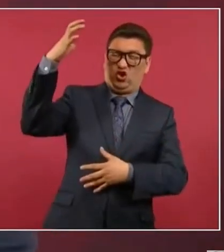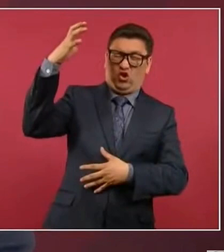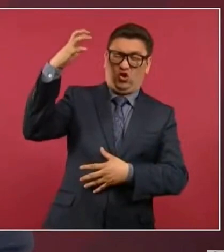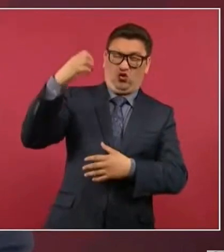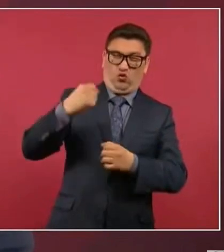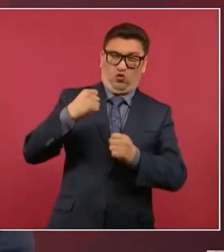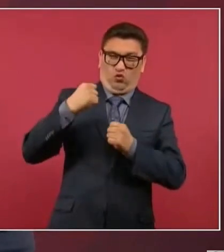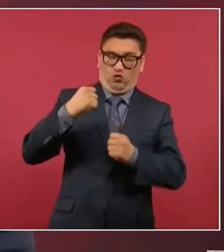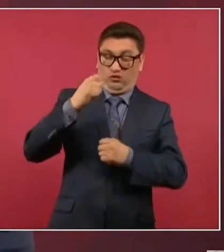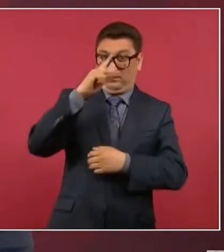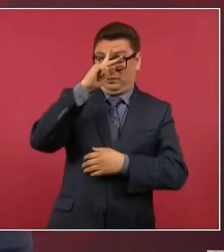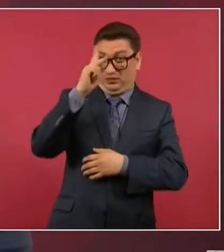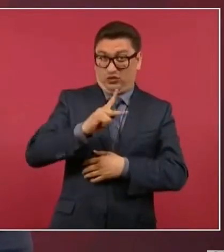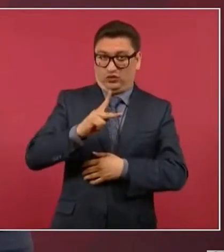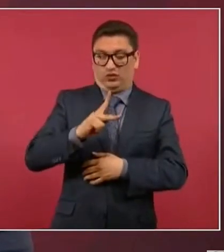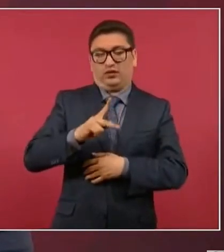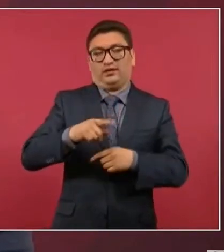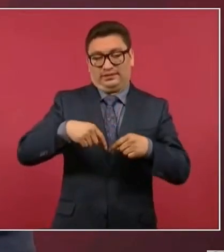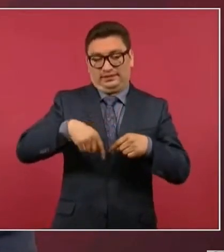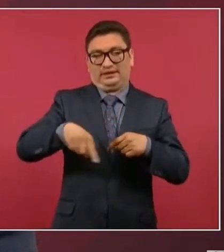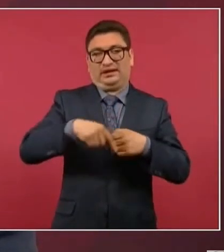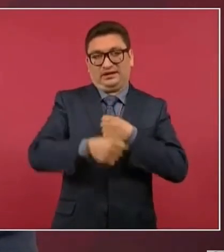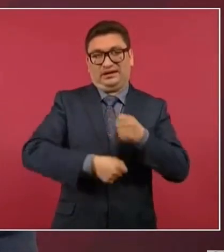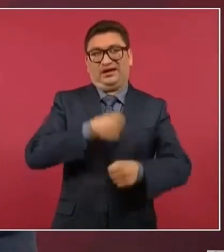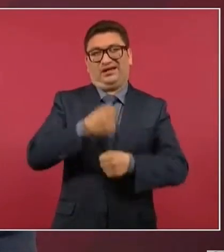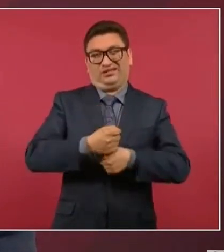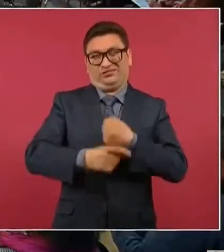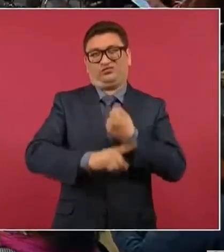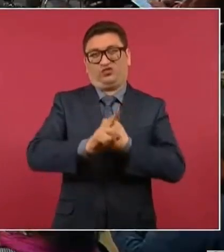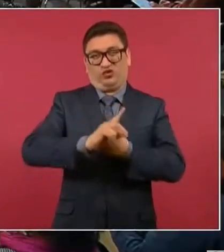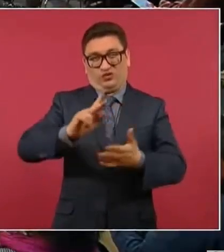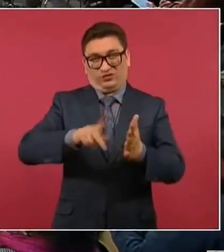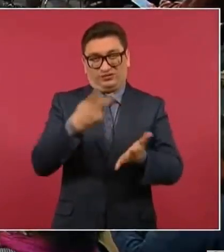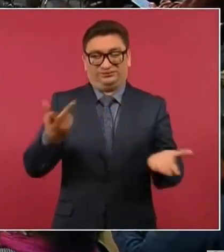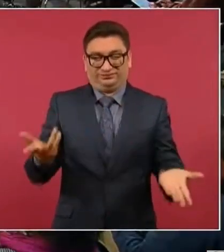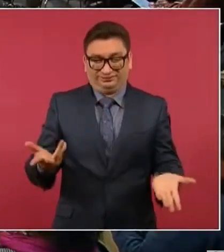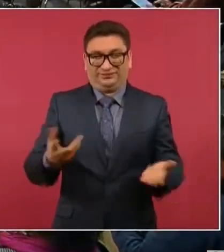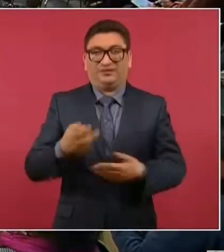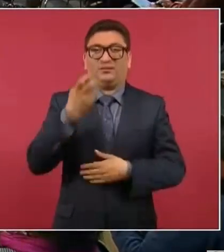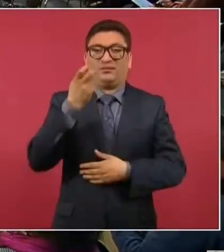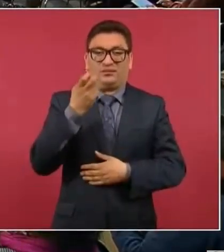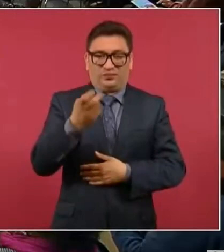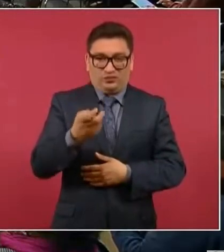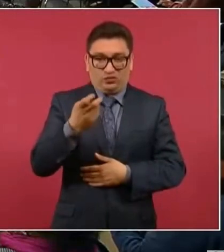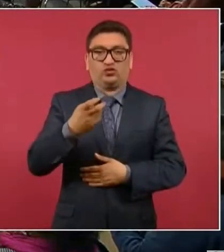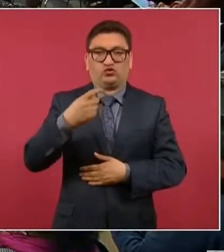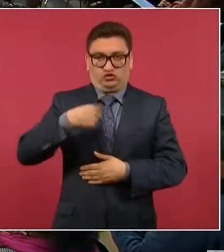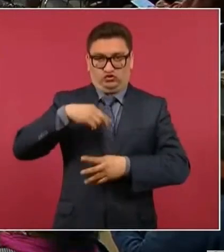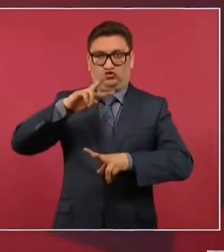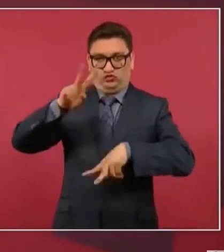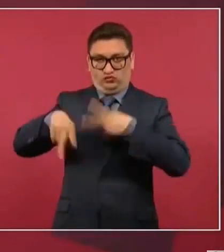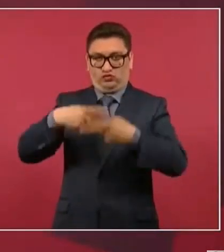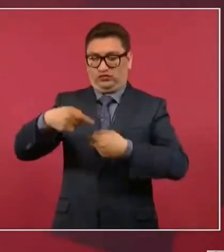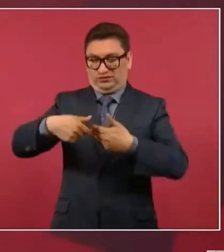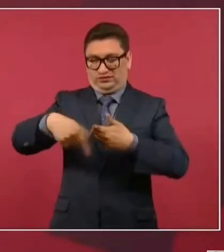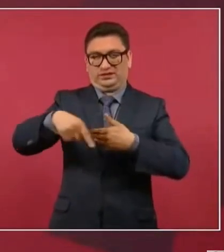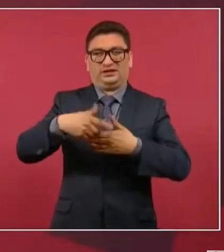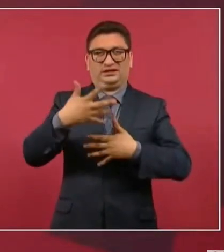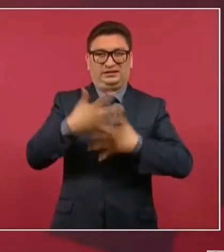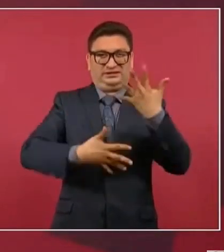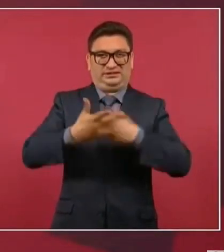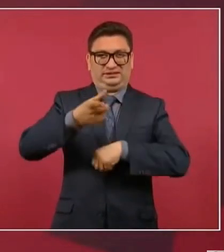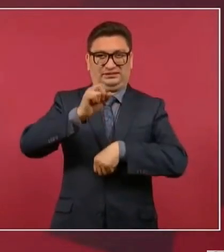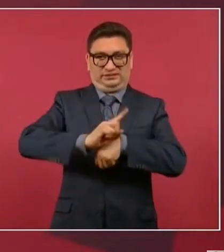volver a tener este año ahí problemas. Entonces, por eso voy a ir dentro de 15 días